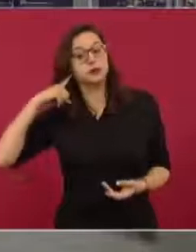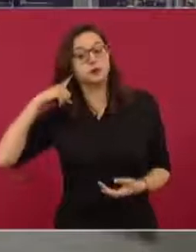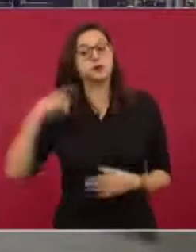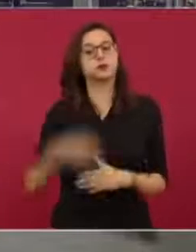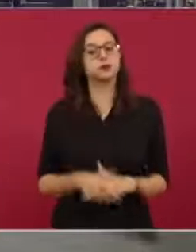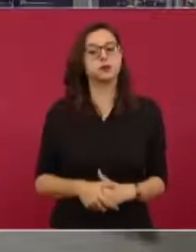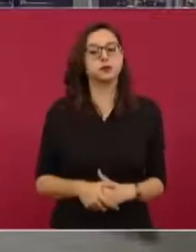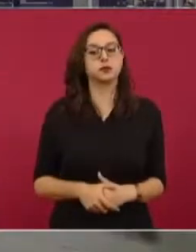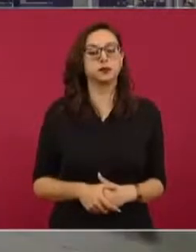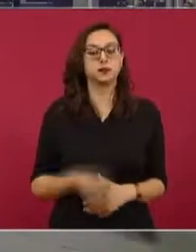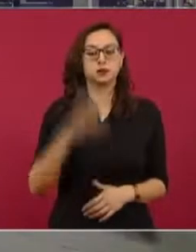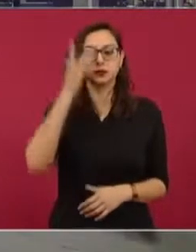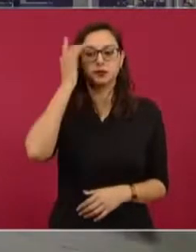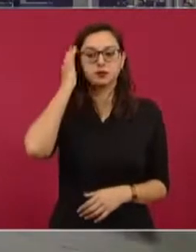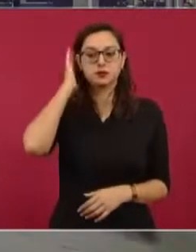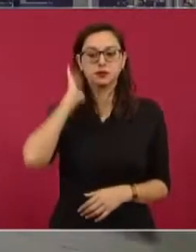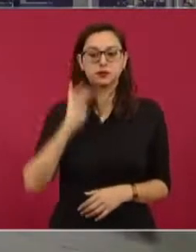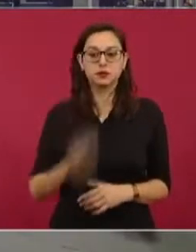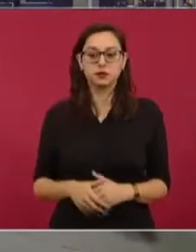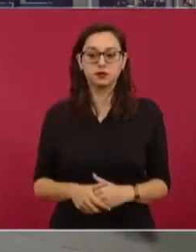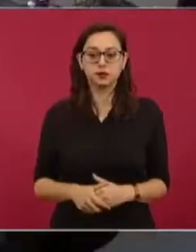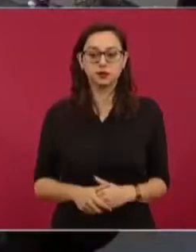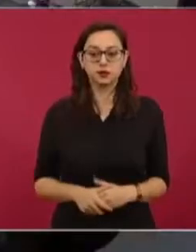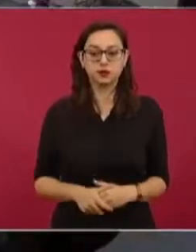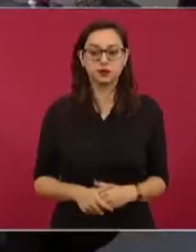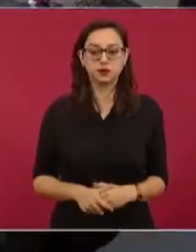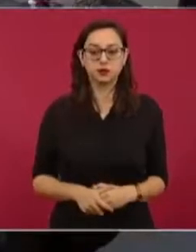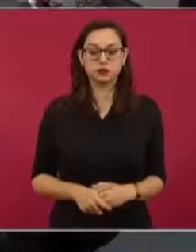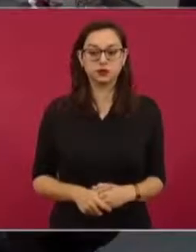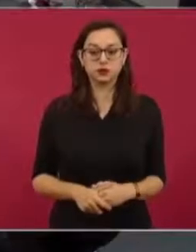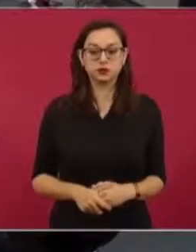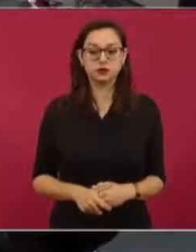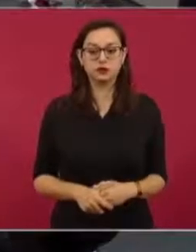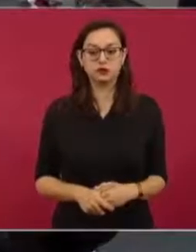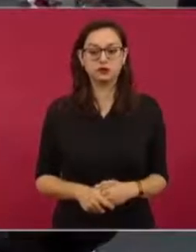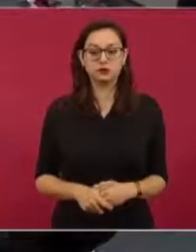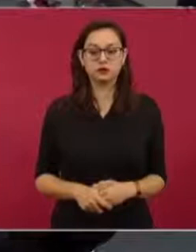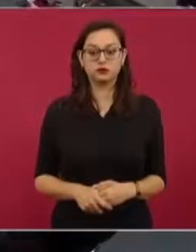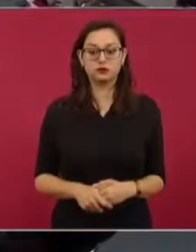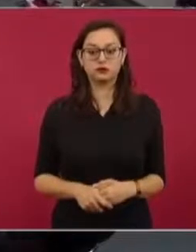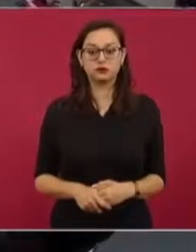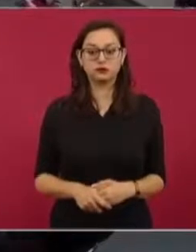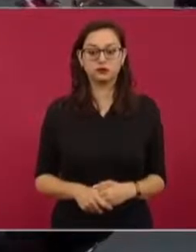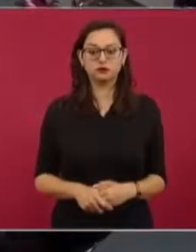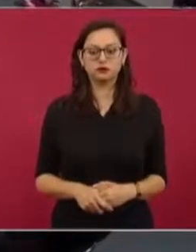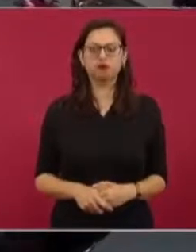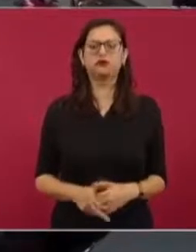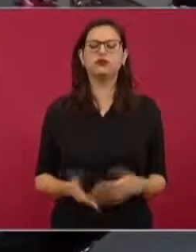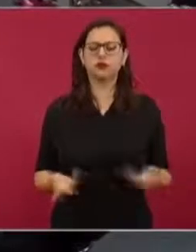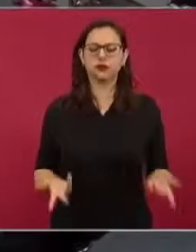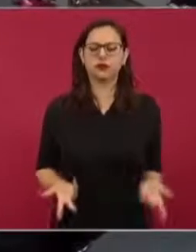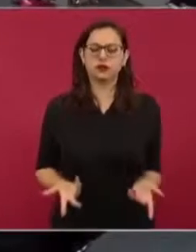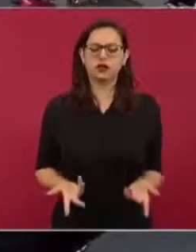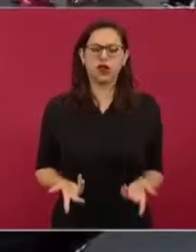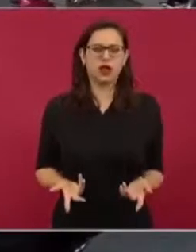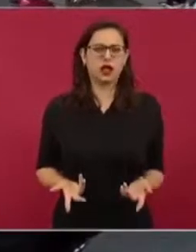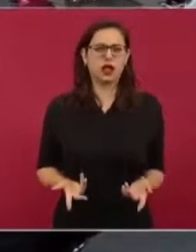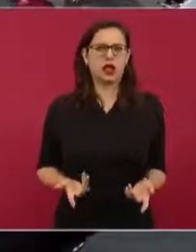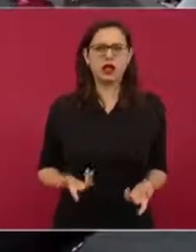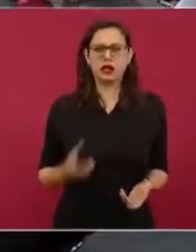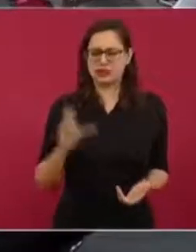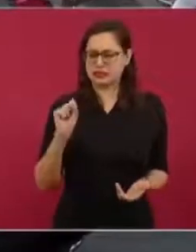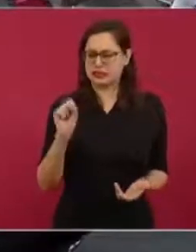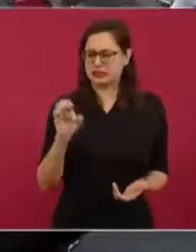Ya tenía bastante trabajado un estudio en